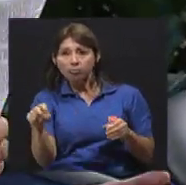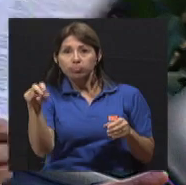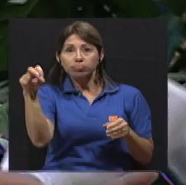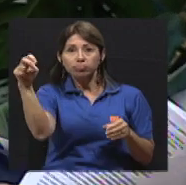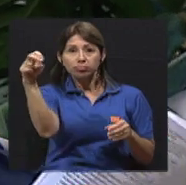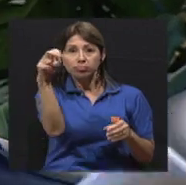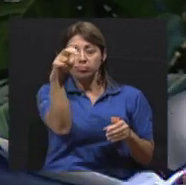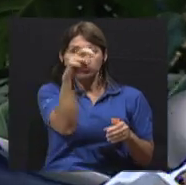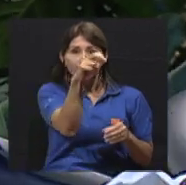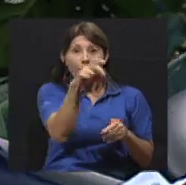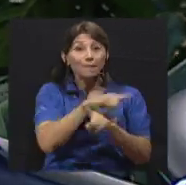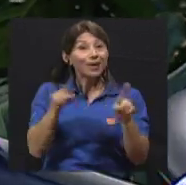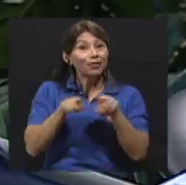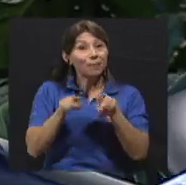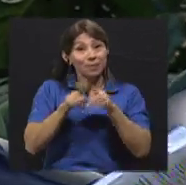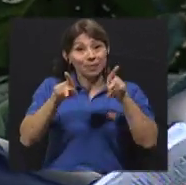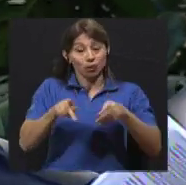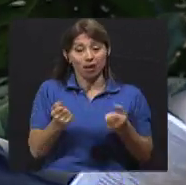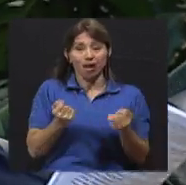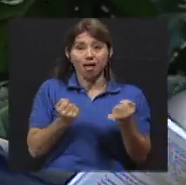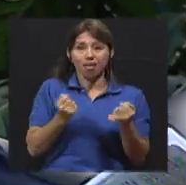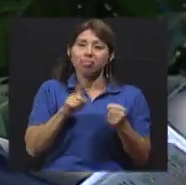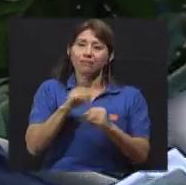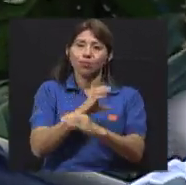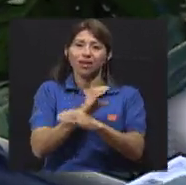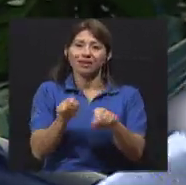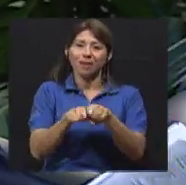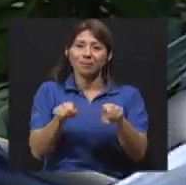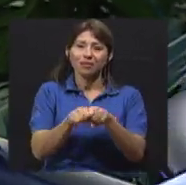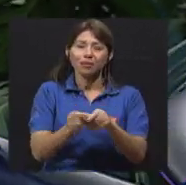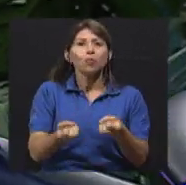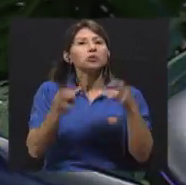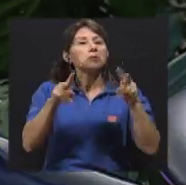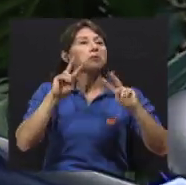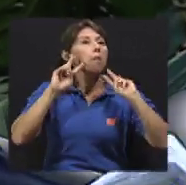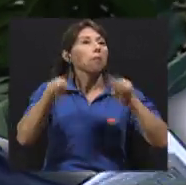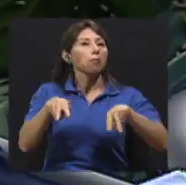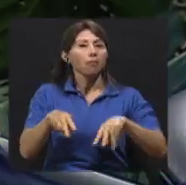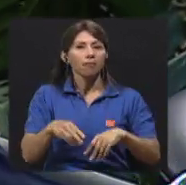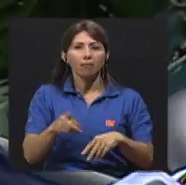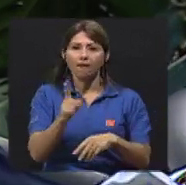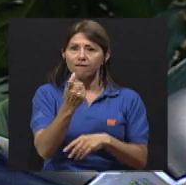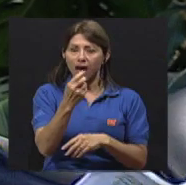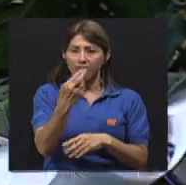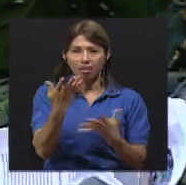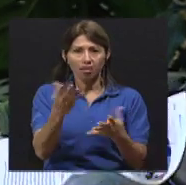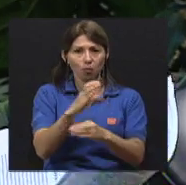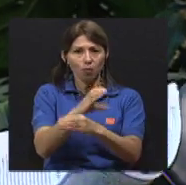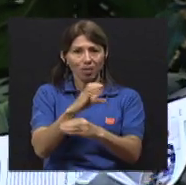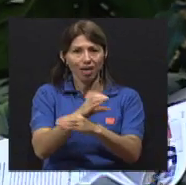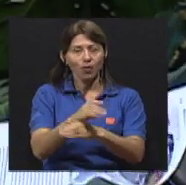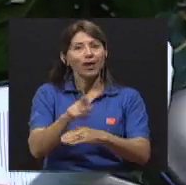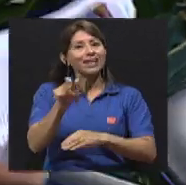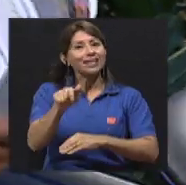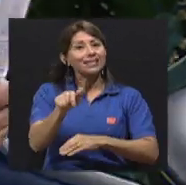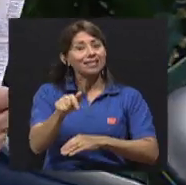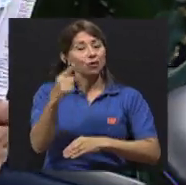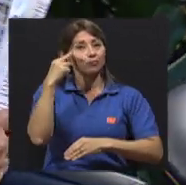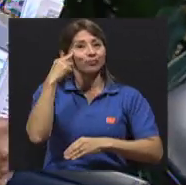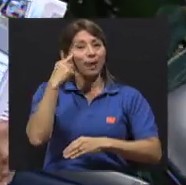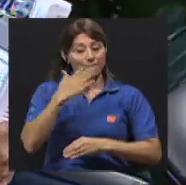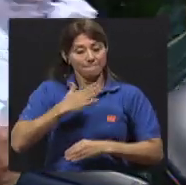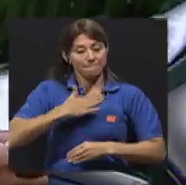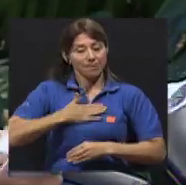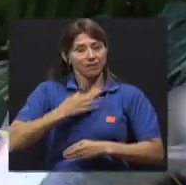Pero el conductor debe cuidarse también. Porque tenemos conductores demasiado imprudentes en este país. Y necesitamos hacer un llamado a la conciencia. A mi